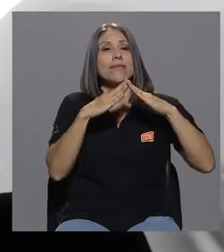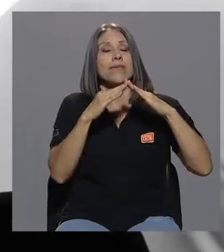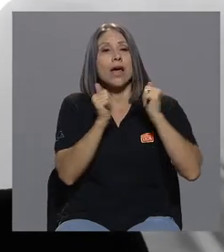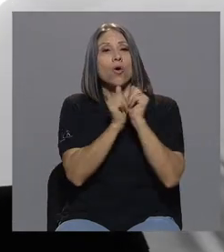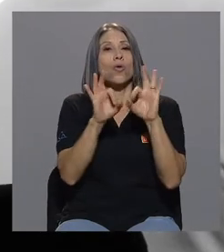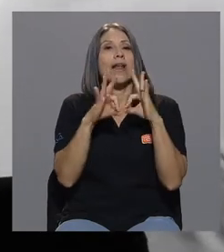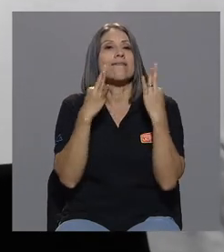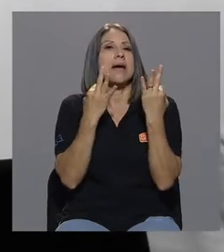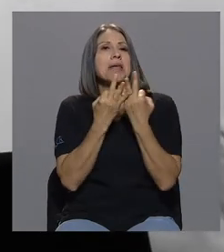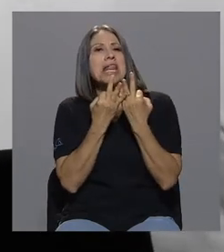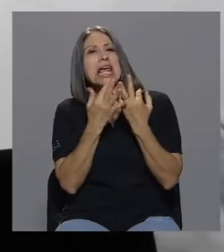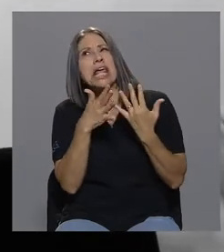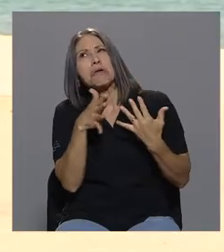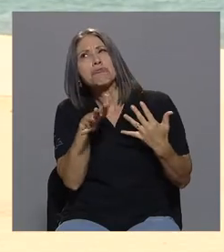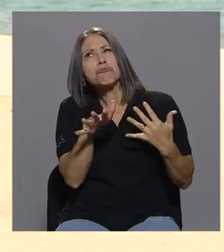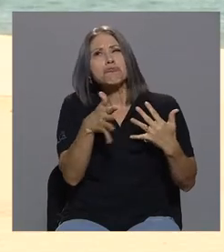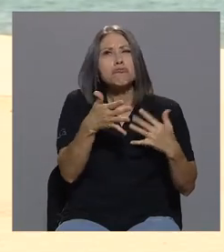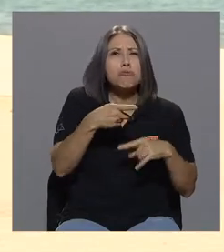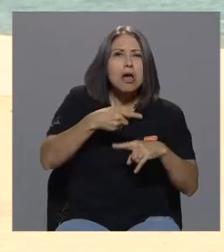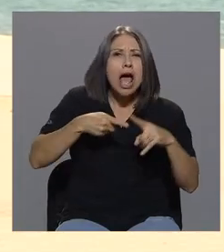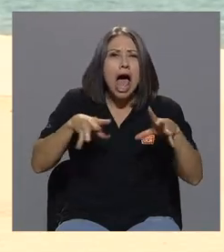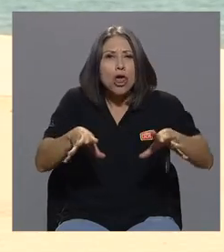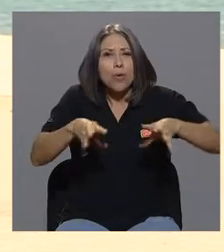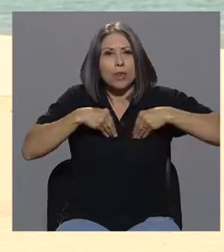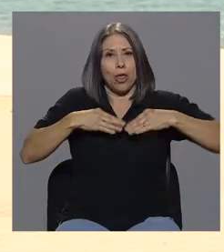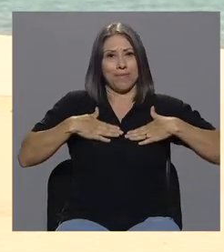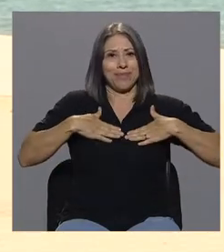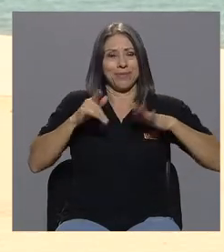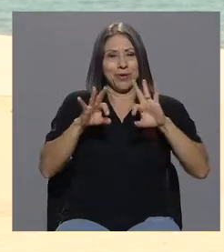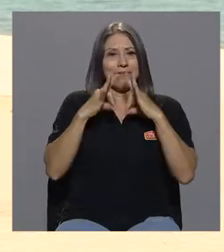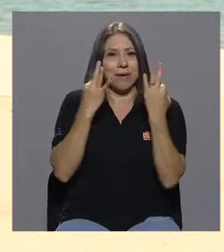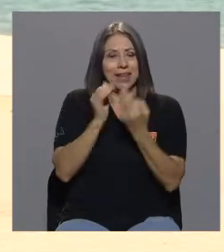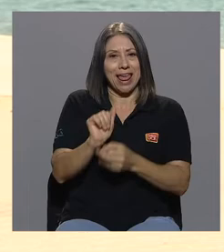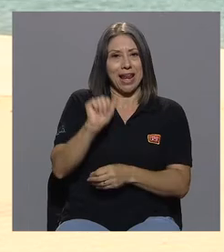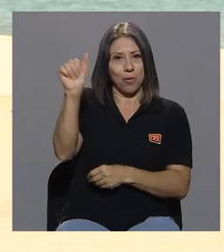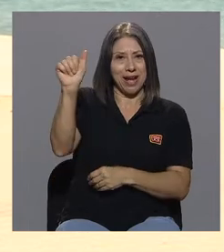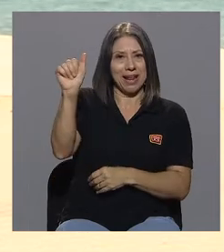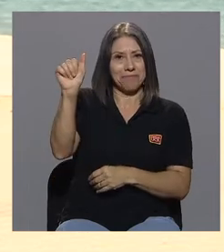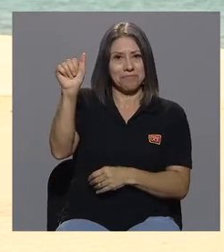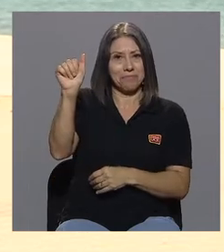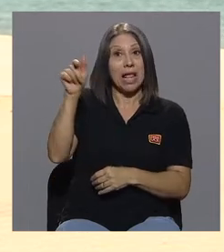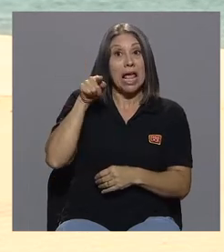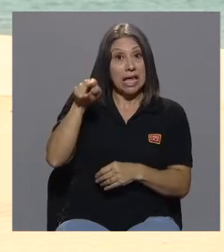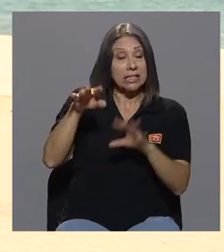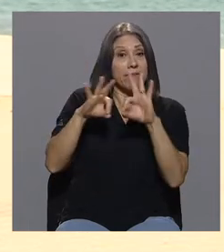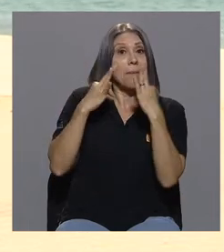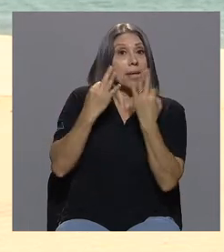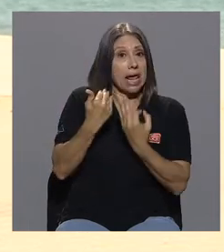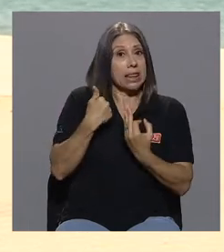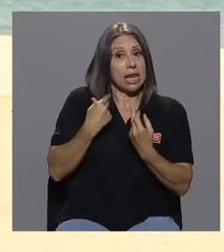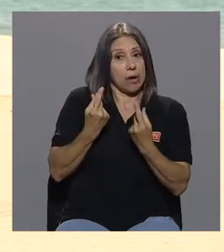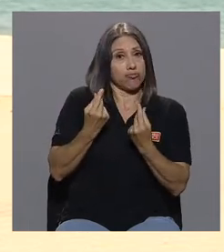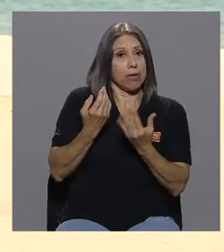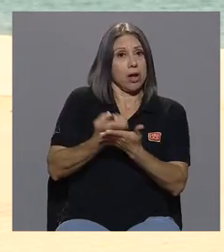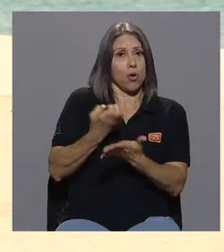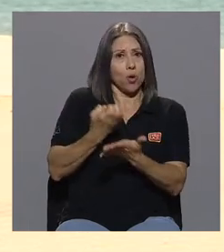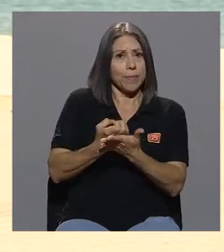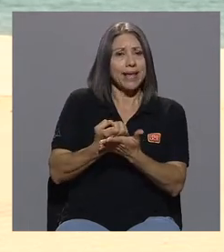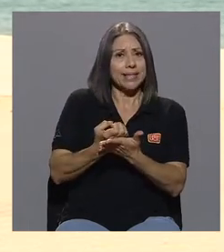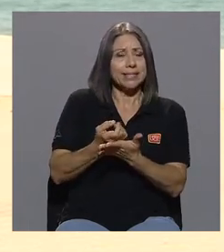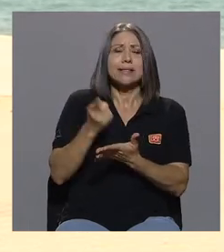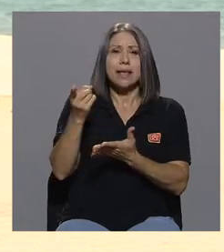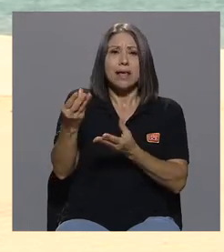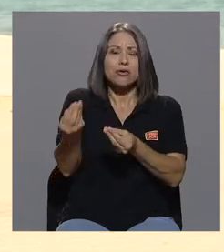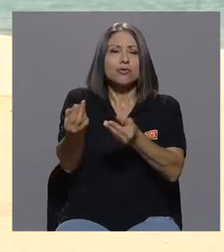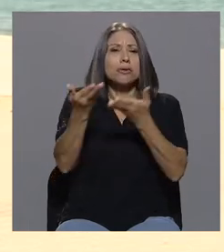había adoptado, una familia de la abuela, que tenía posibilidades económicas y me habían brindado la oportunidad